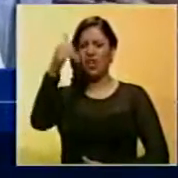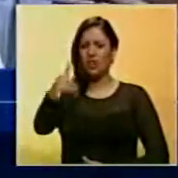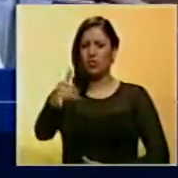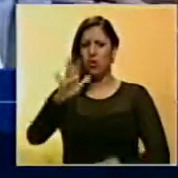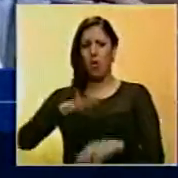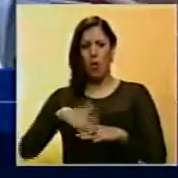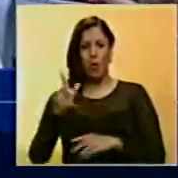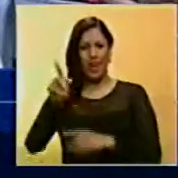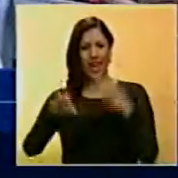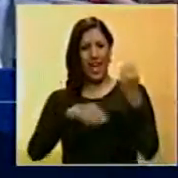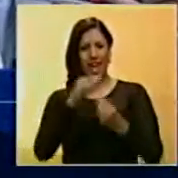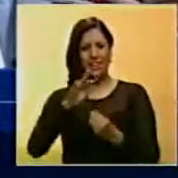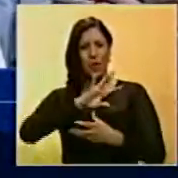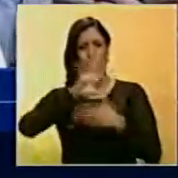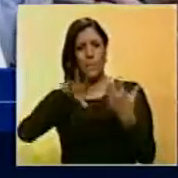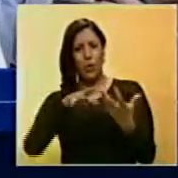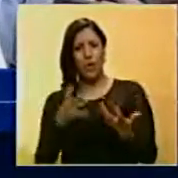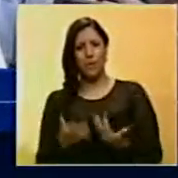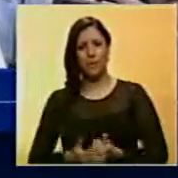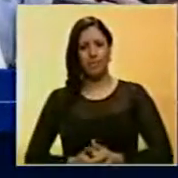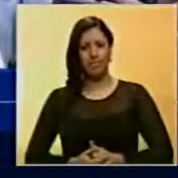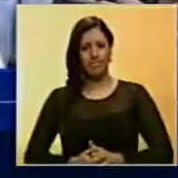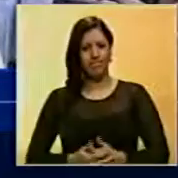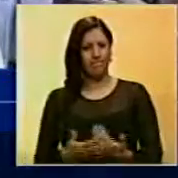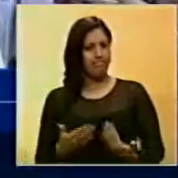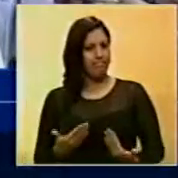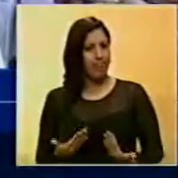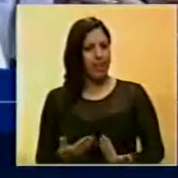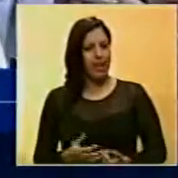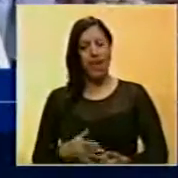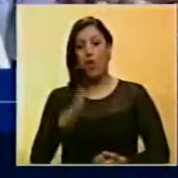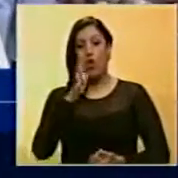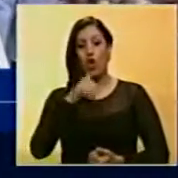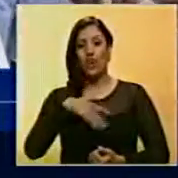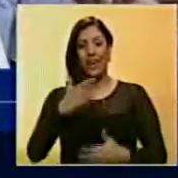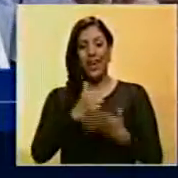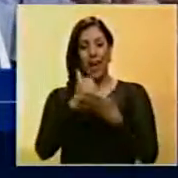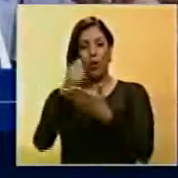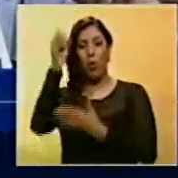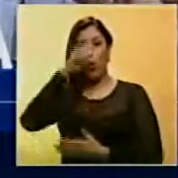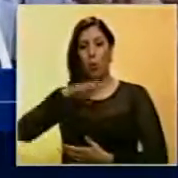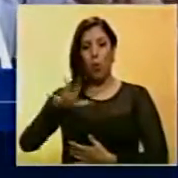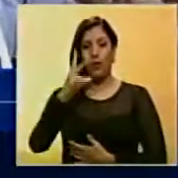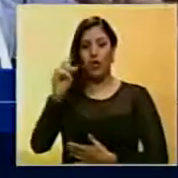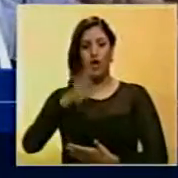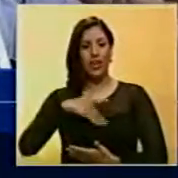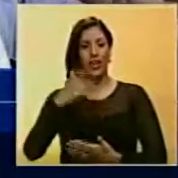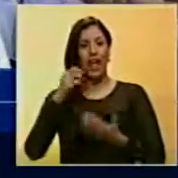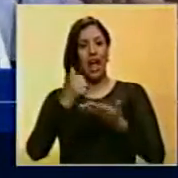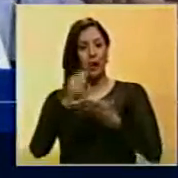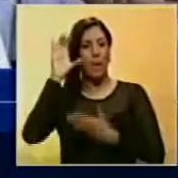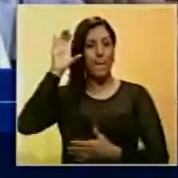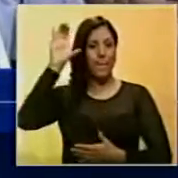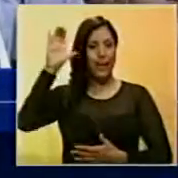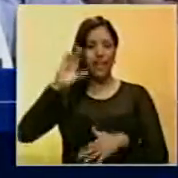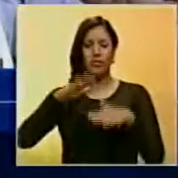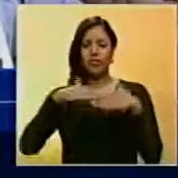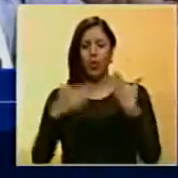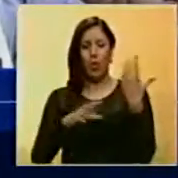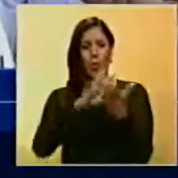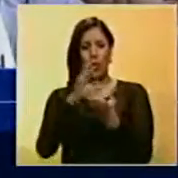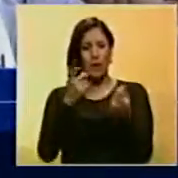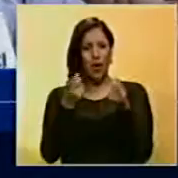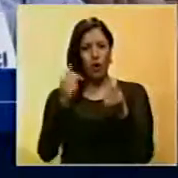porque esas acciones lo que conllevan precisamente es a no ayudar a nuestro pueblo, a no ayudar a nuestra patria sobre la crisis